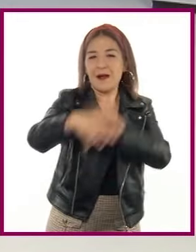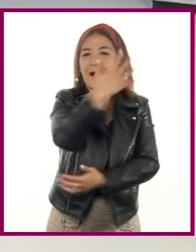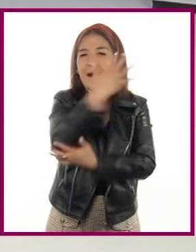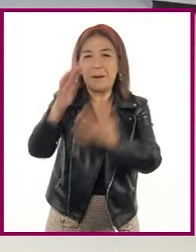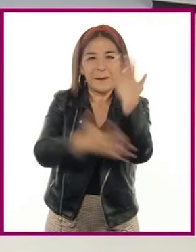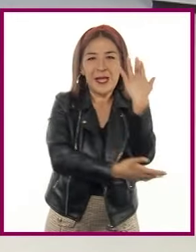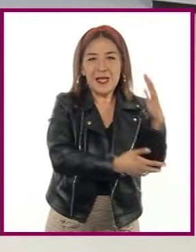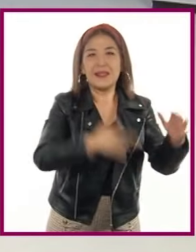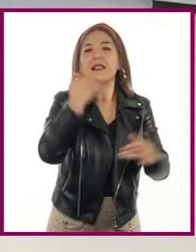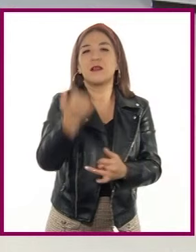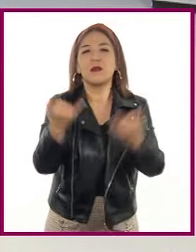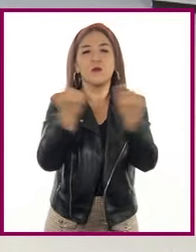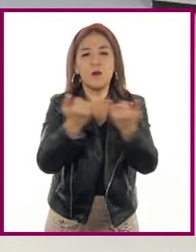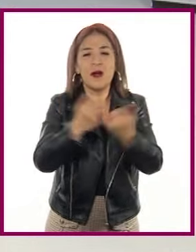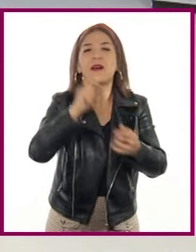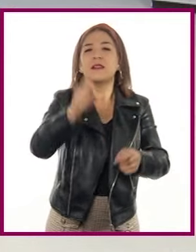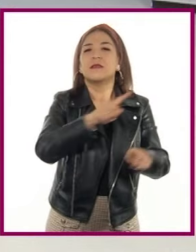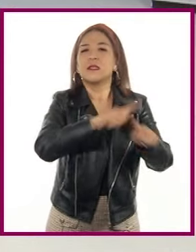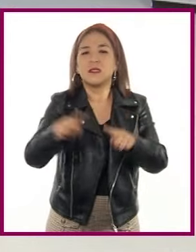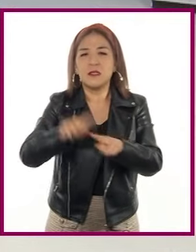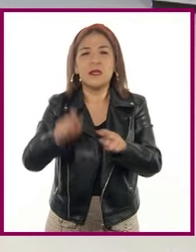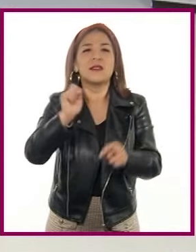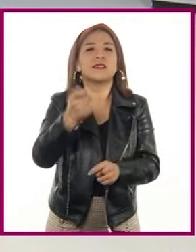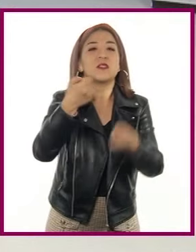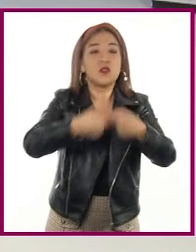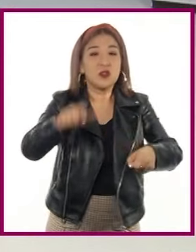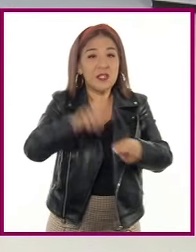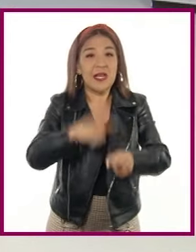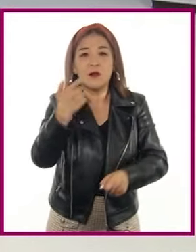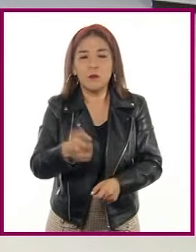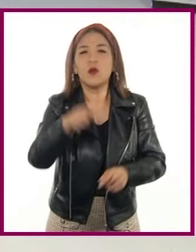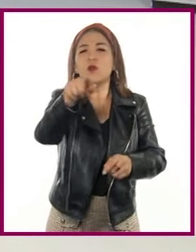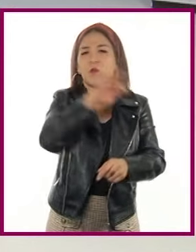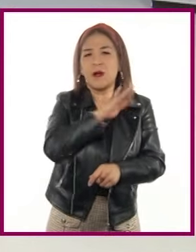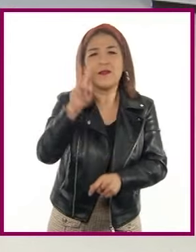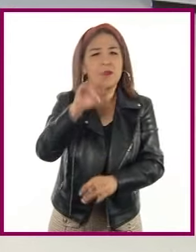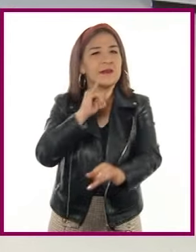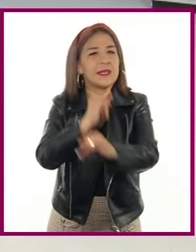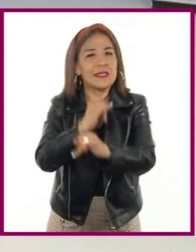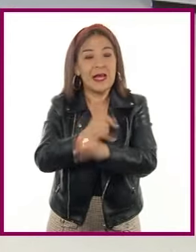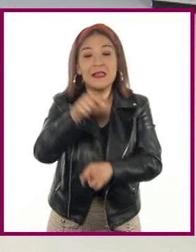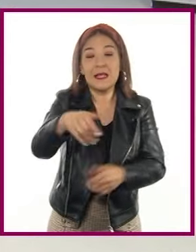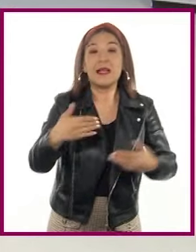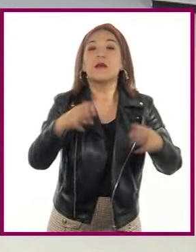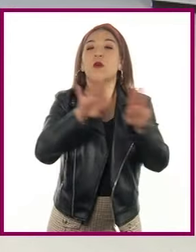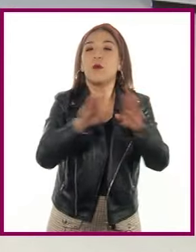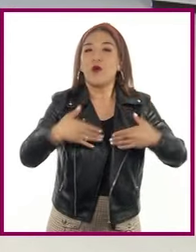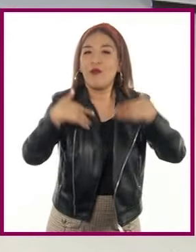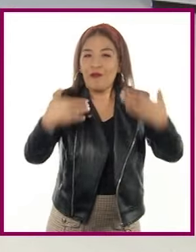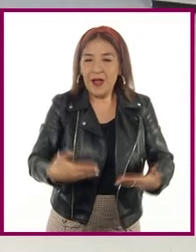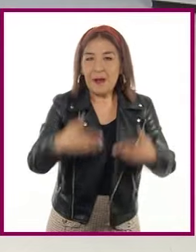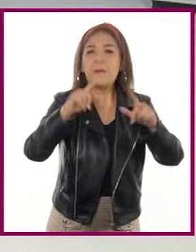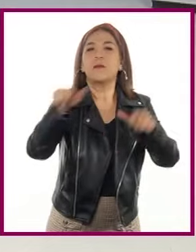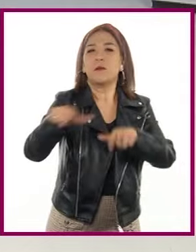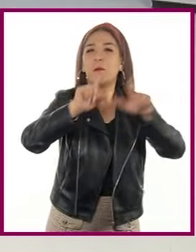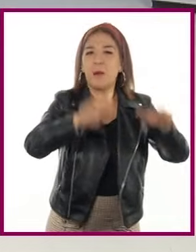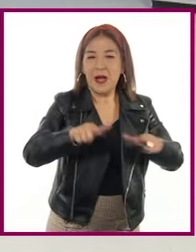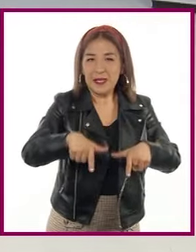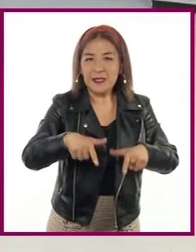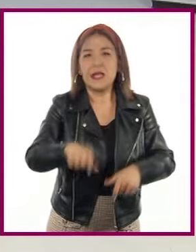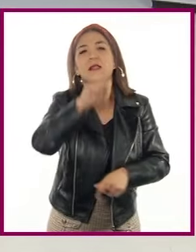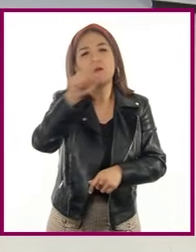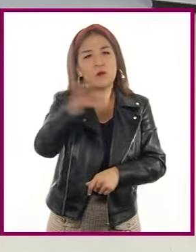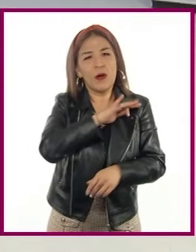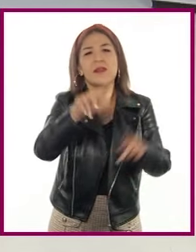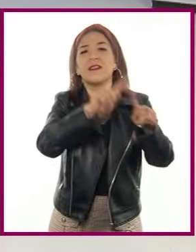invito a consultar su libro de texto o páginas de Internet que sean confiables. También les invito a comentar en familia los